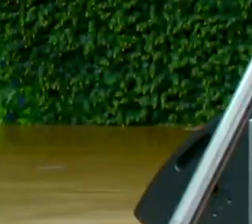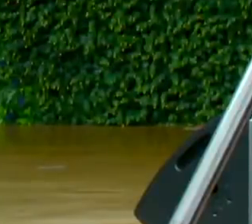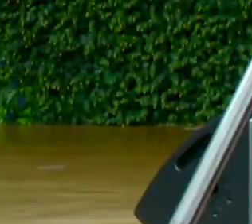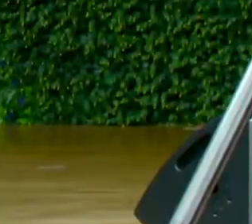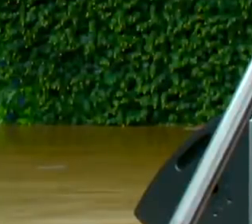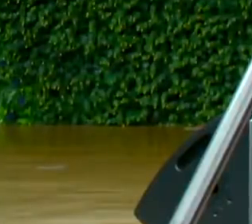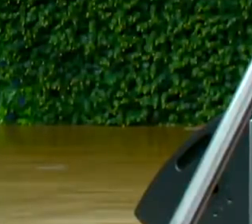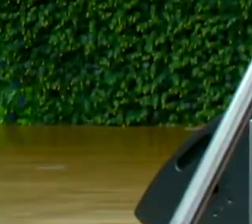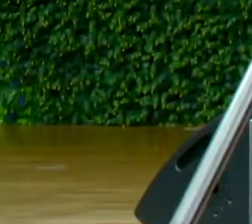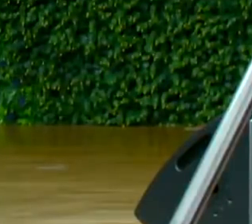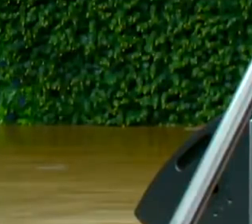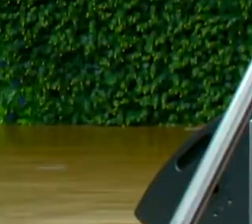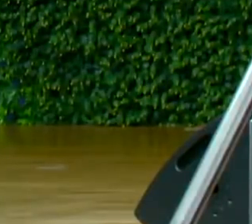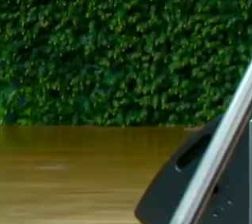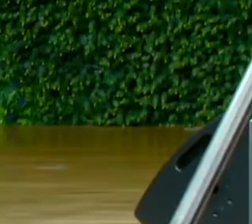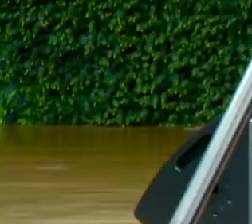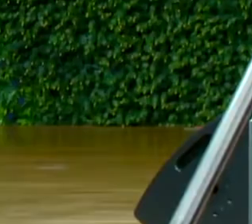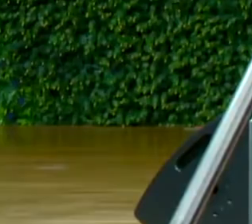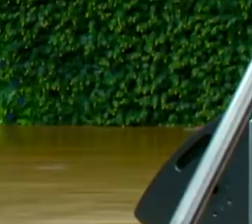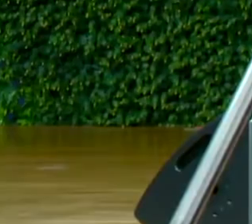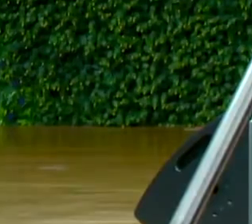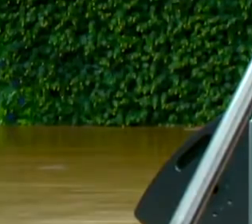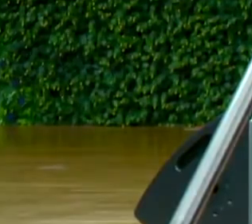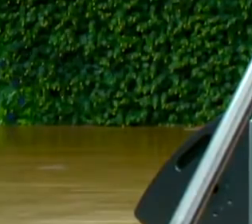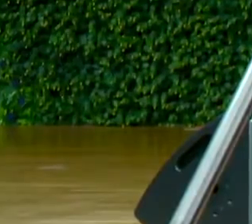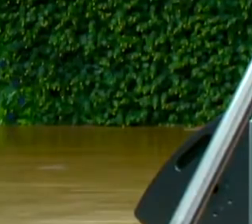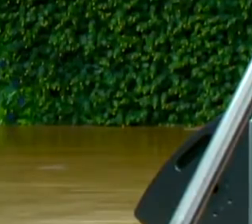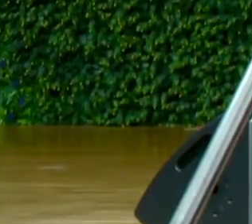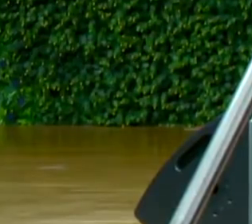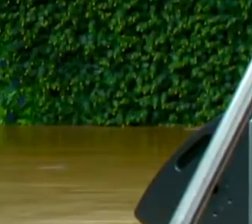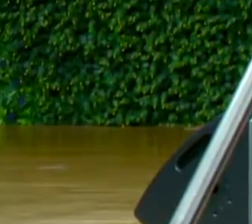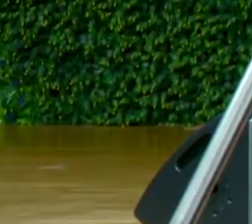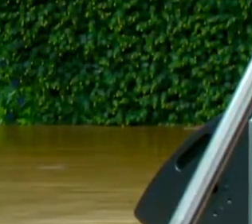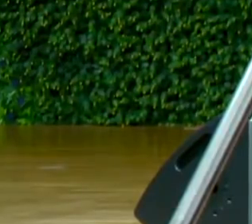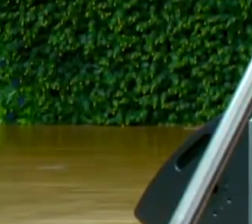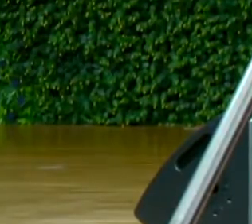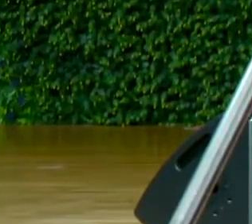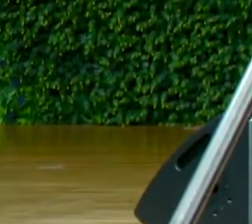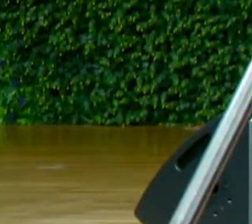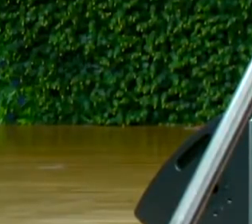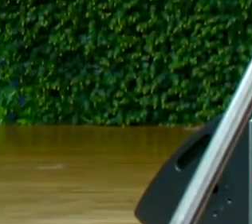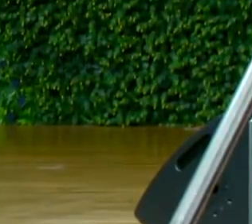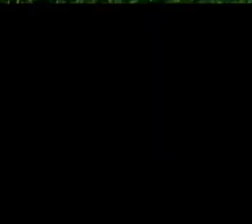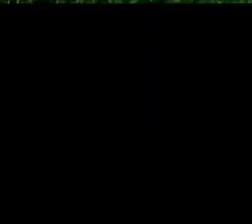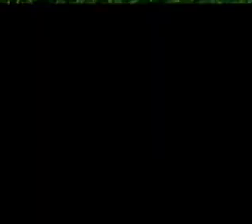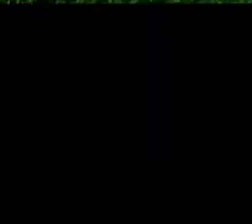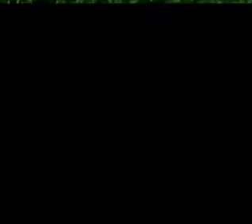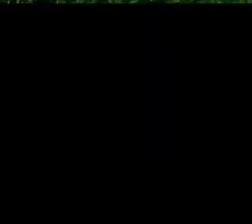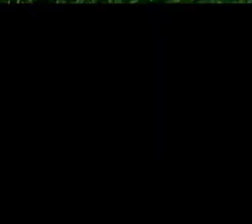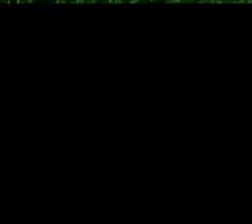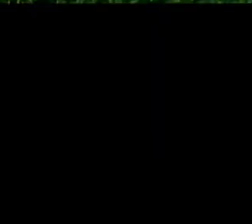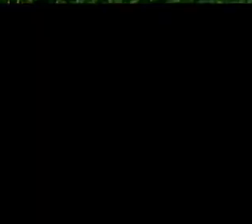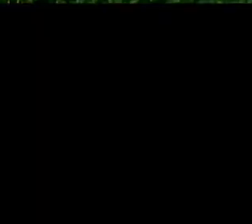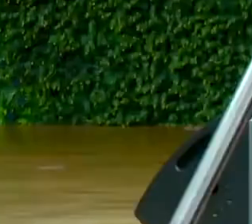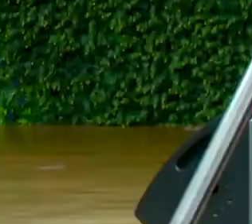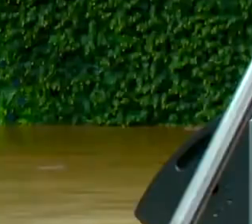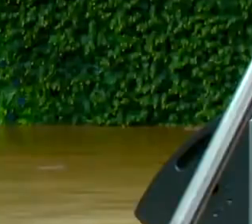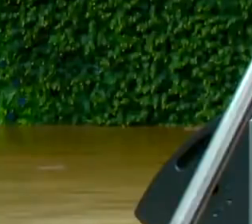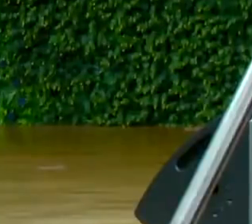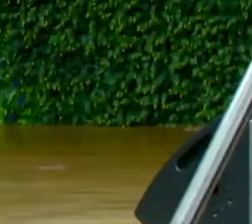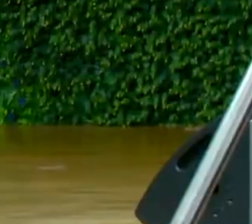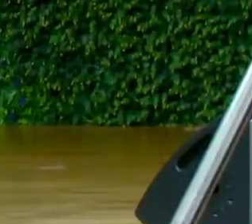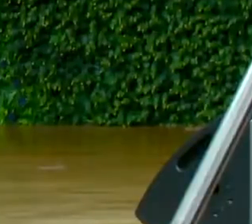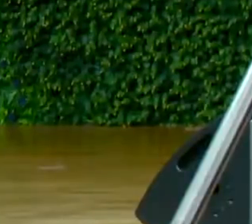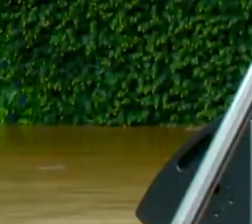que son importantes terminar. Nos quedamos a medias con las manchas, con las arrugas, con el ojo